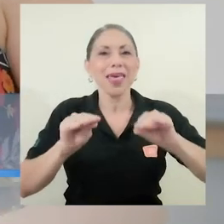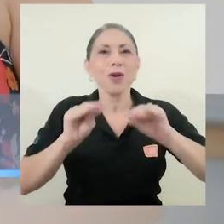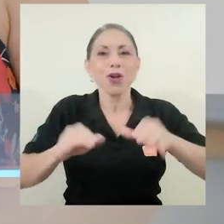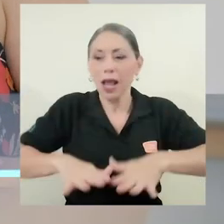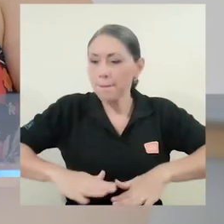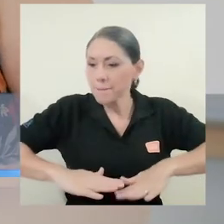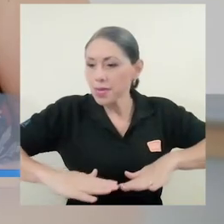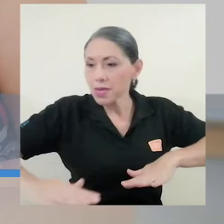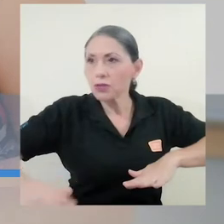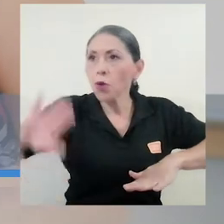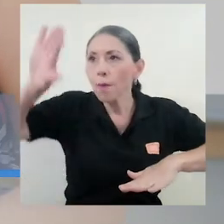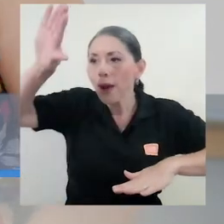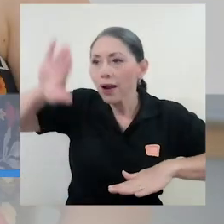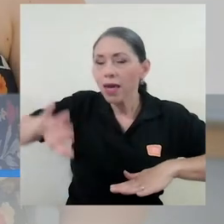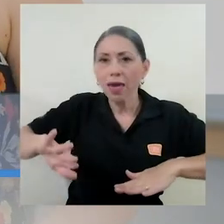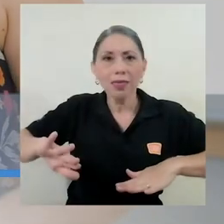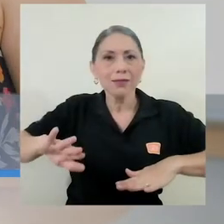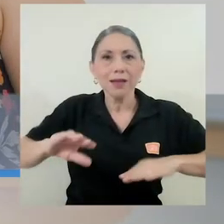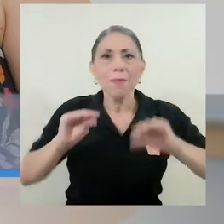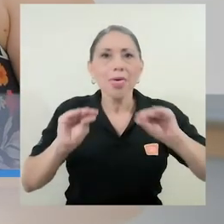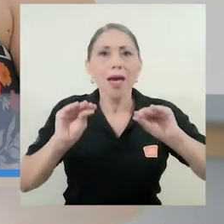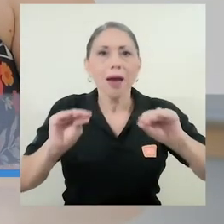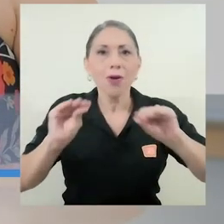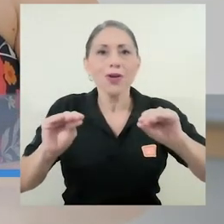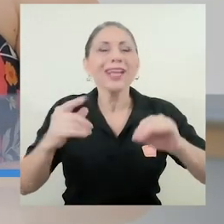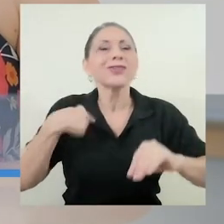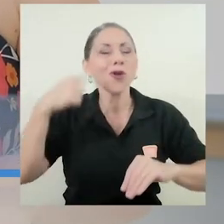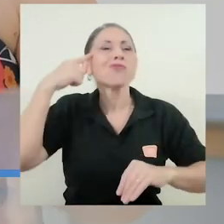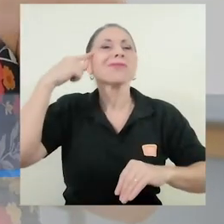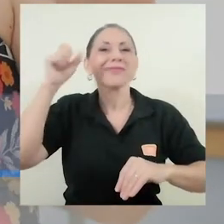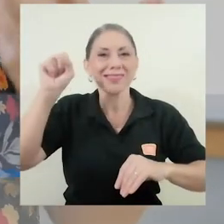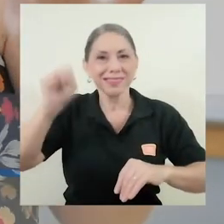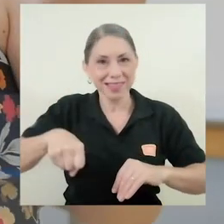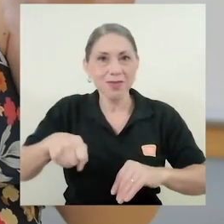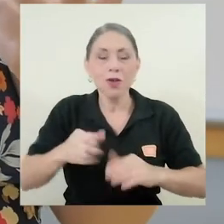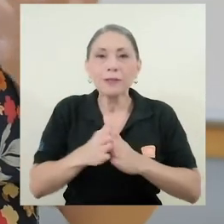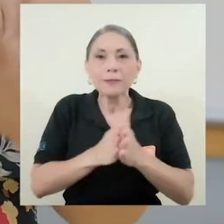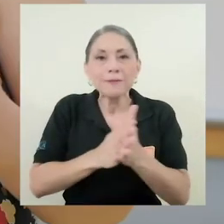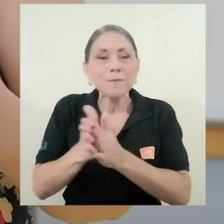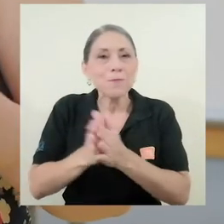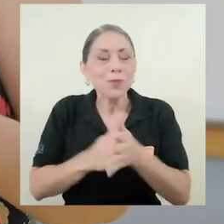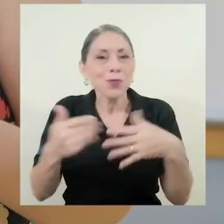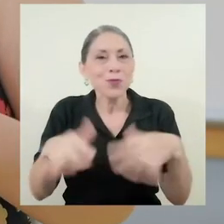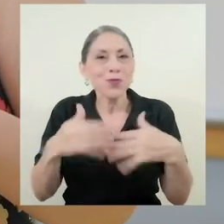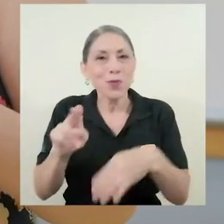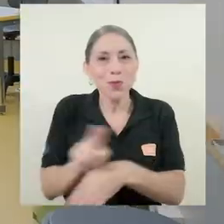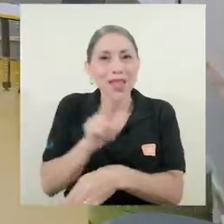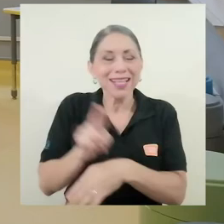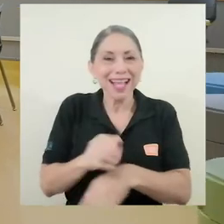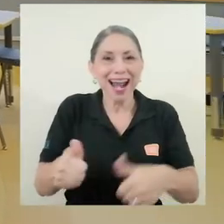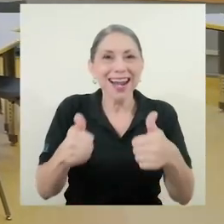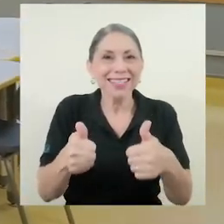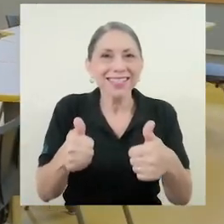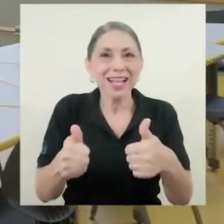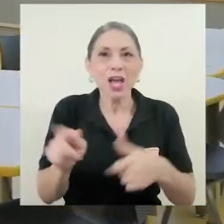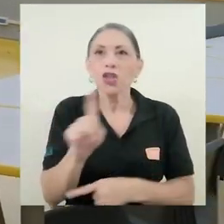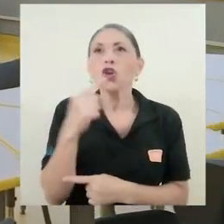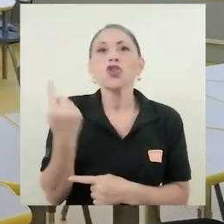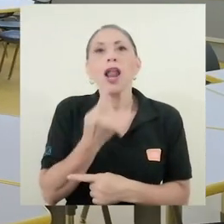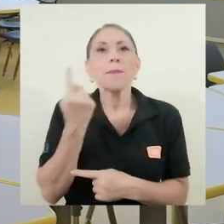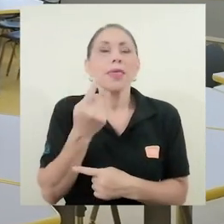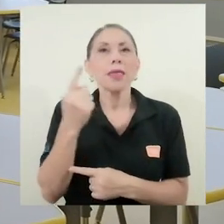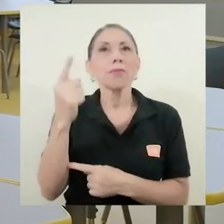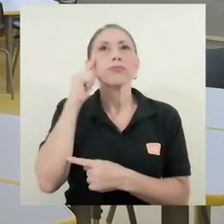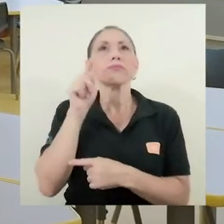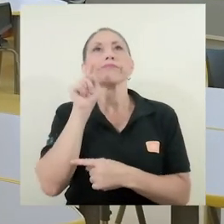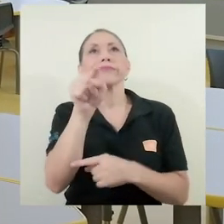pedagógico, las paredes son pedagógicas, entonces considero que sí va a ser como muy rico utilizarlas, porque no solo nos vamos a quedar en la